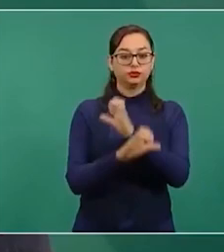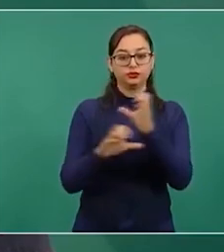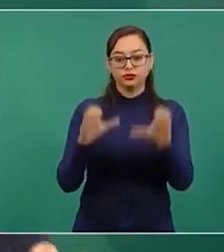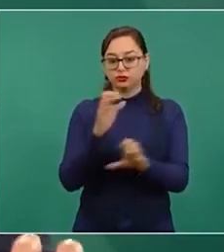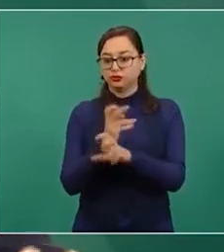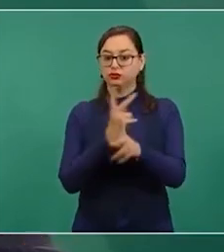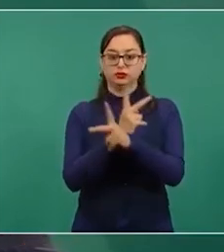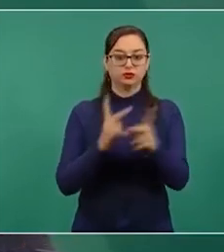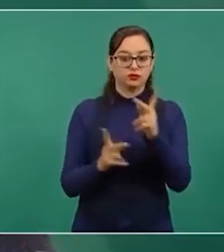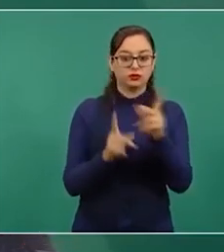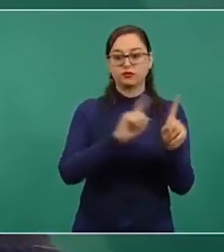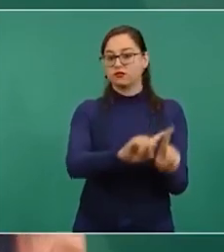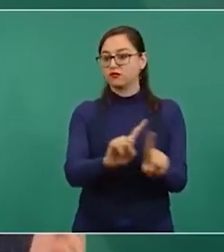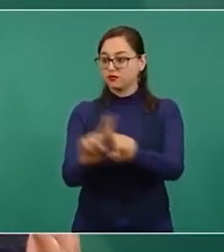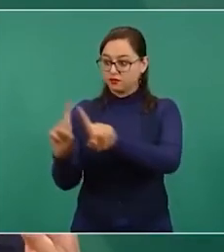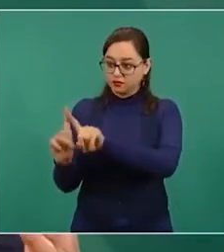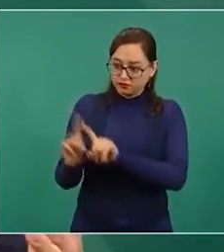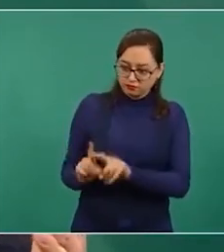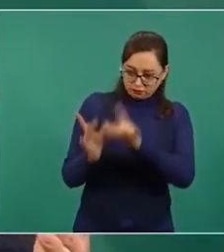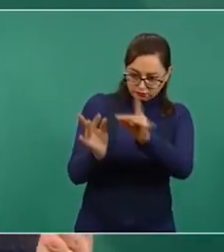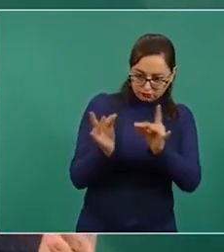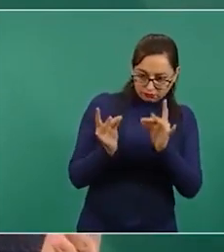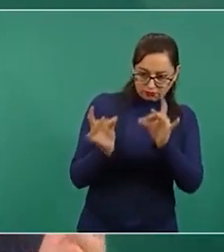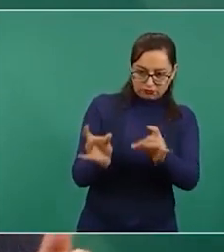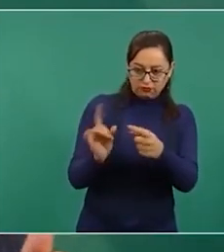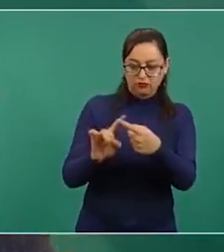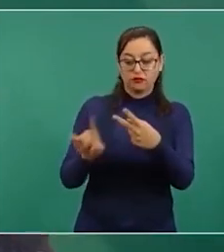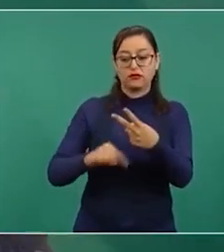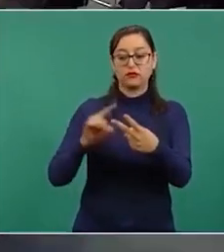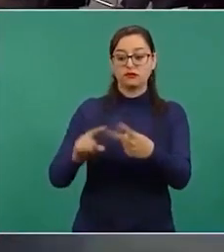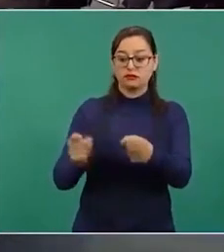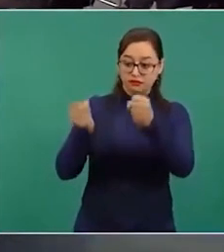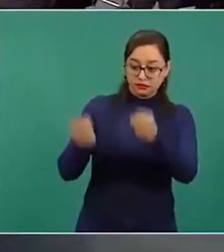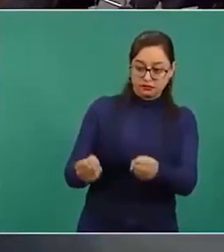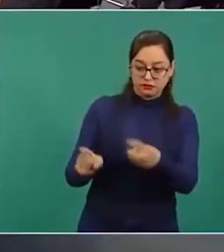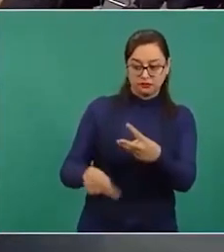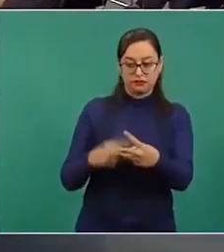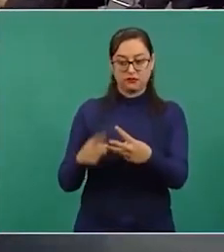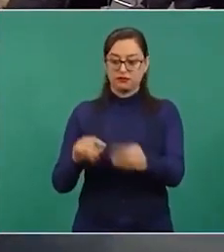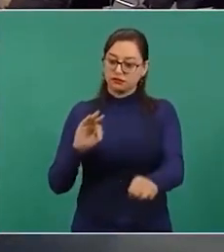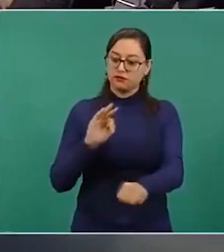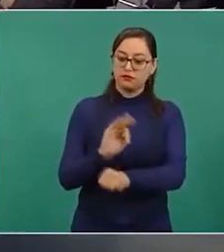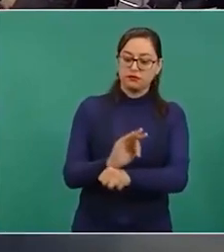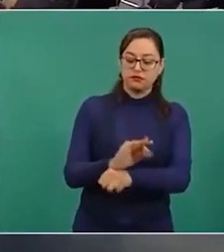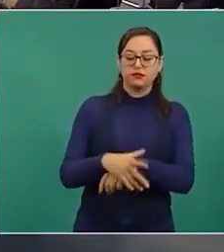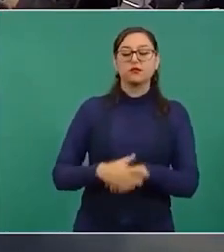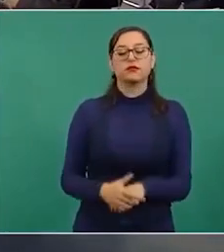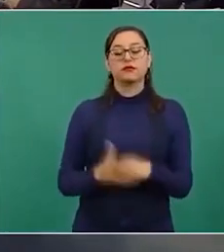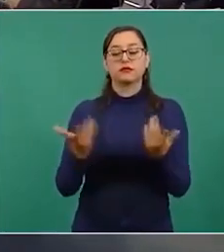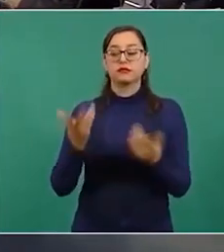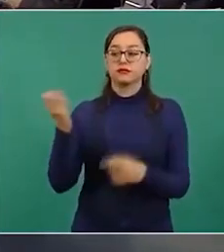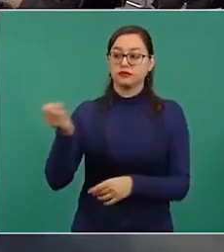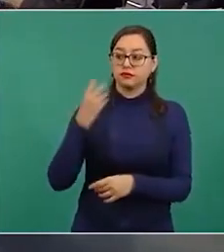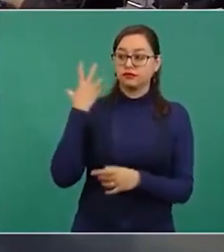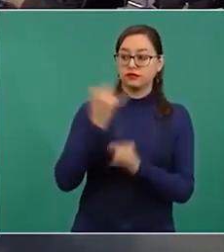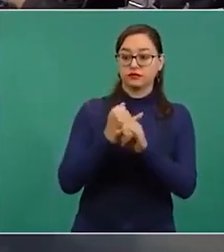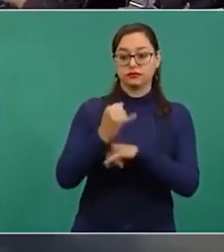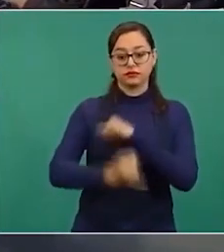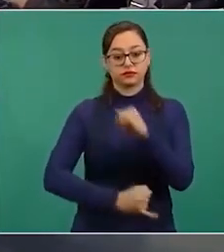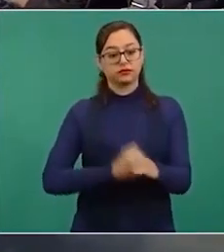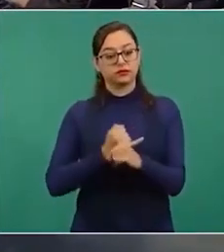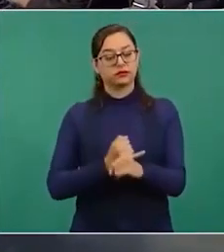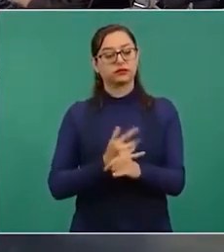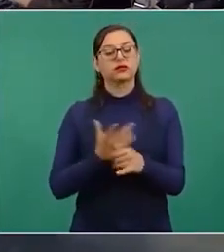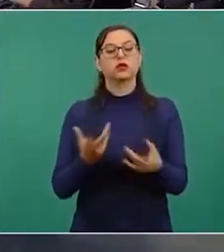su seguridad su eficacia la conferencia internacional de armonización regulatoria lo que